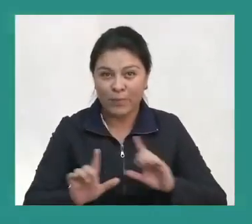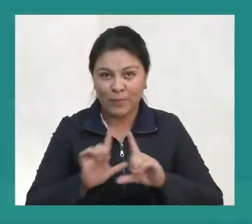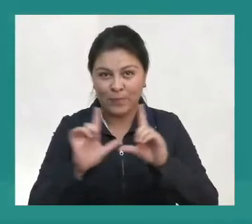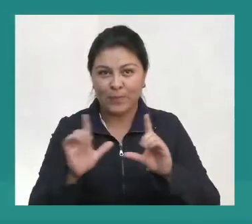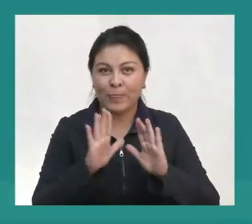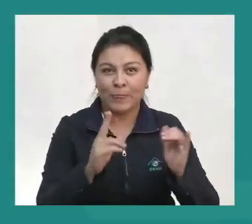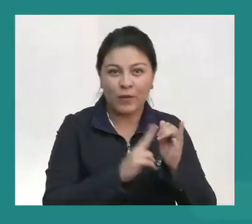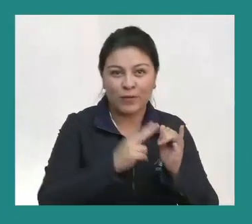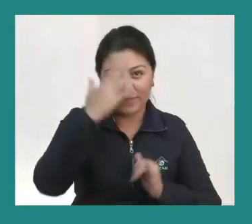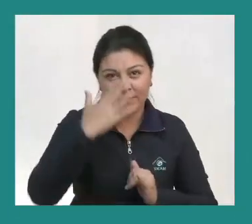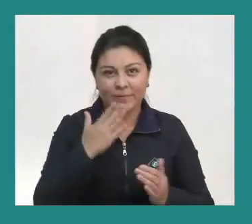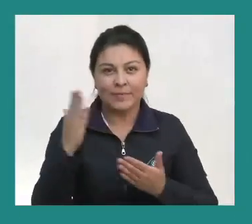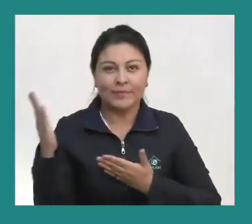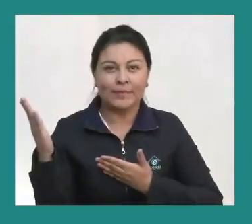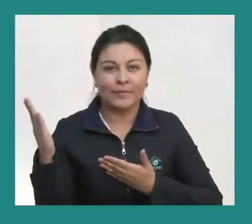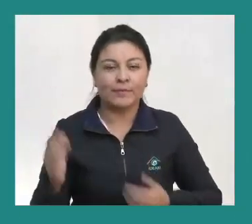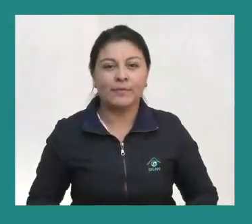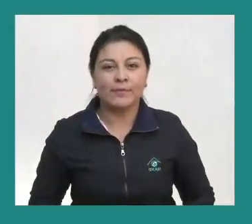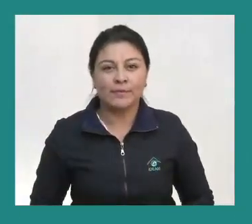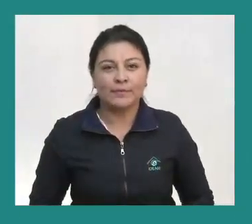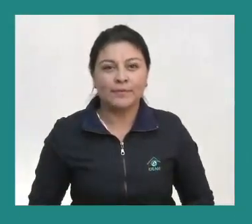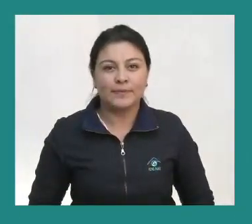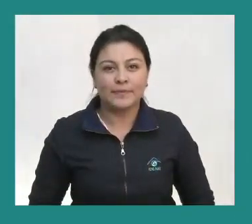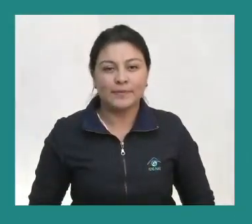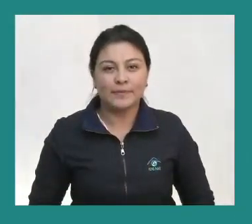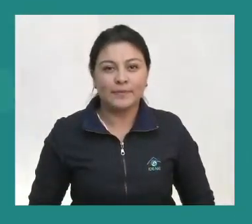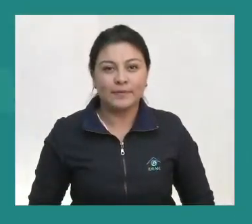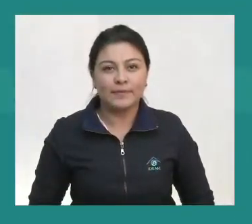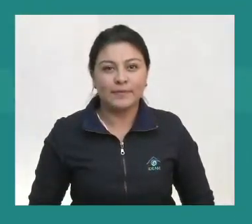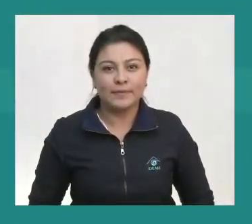interacción. Síganos a través de nuestras redes sociales.